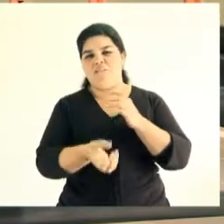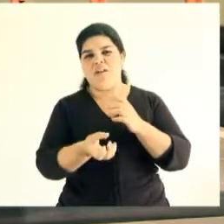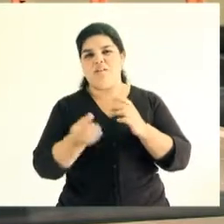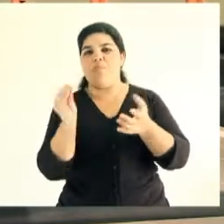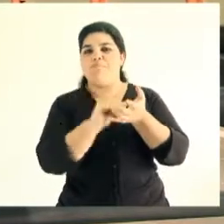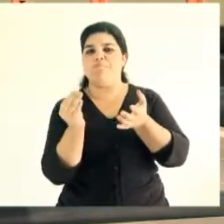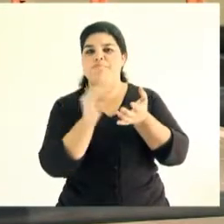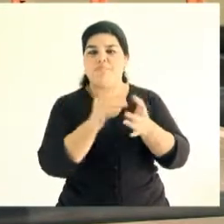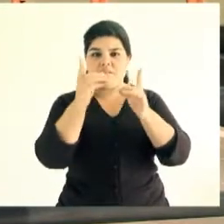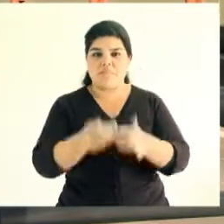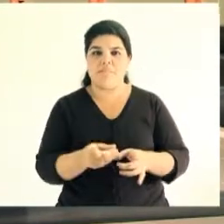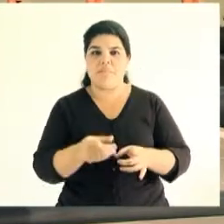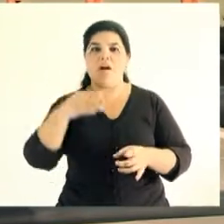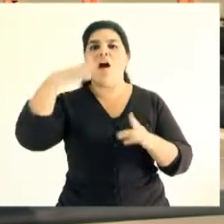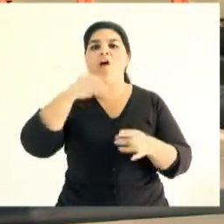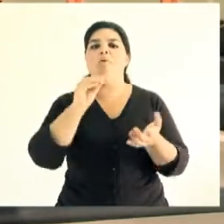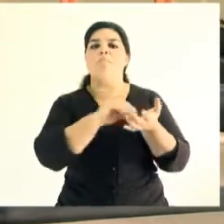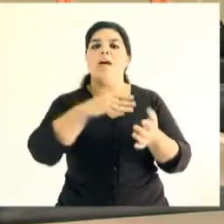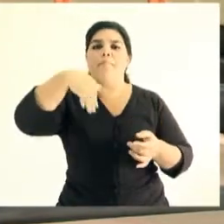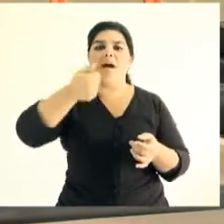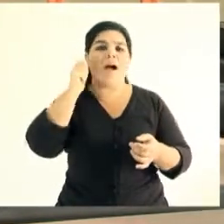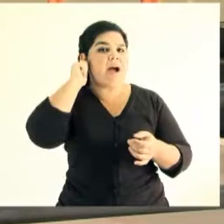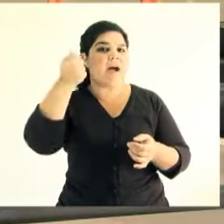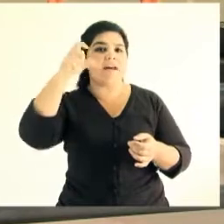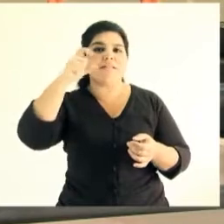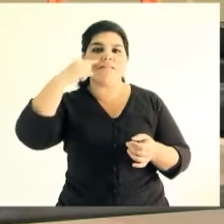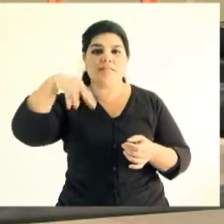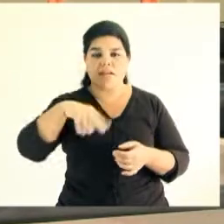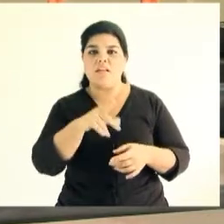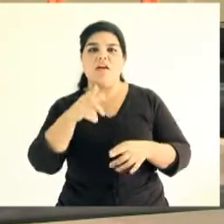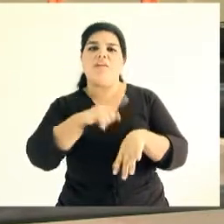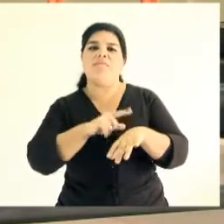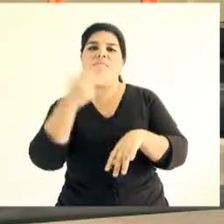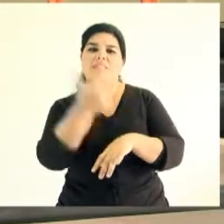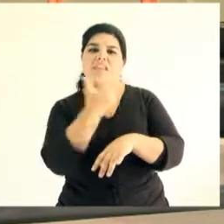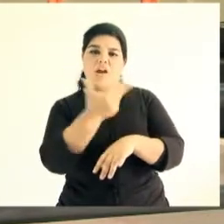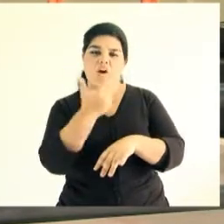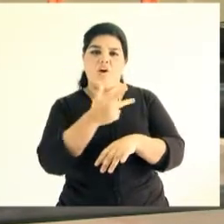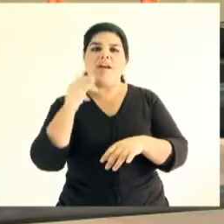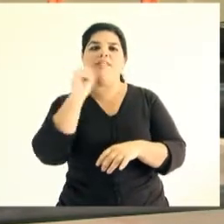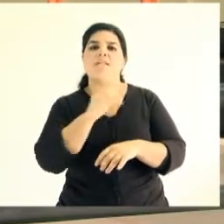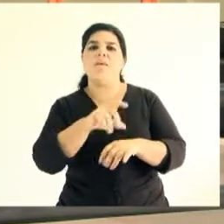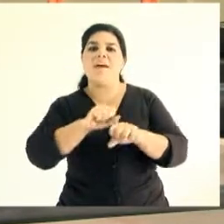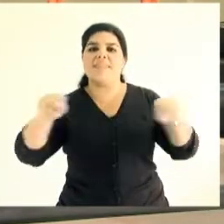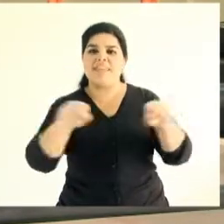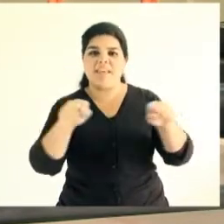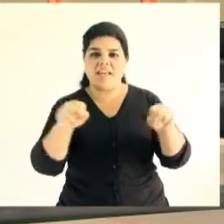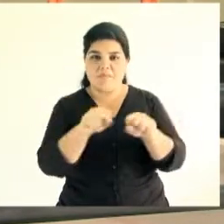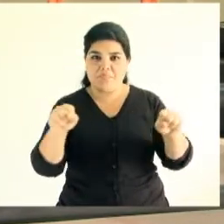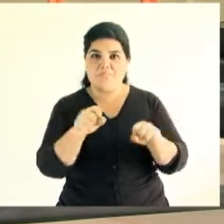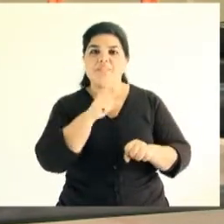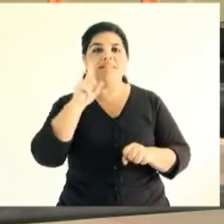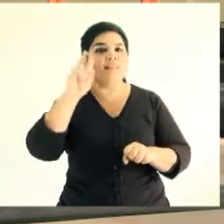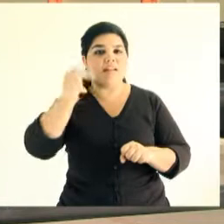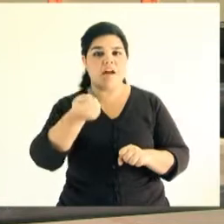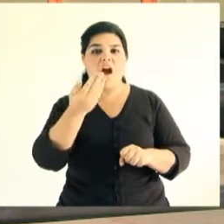que se están incorporando se ha incorporado un magazine a la mañana un magazine que dura 3 horas, que estira y afloje que está andando muy bien, que